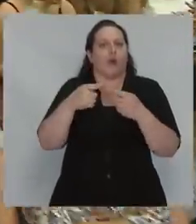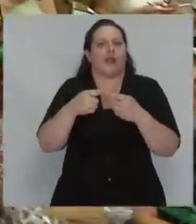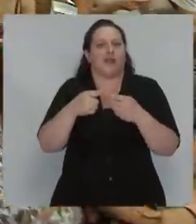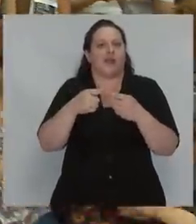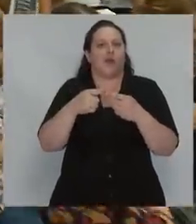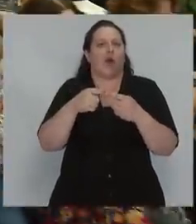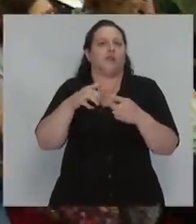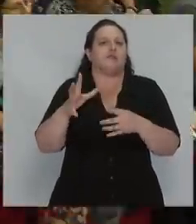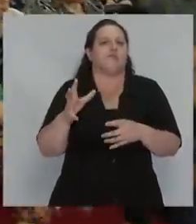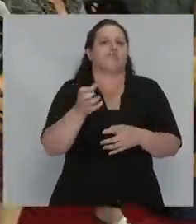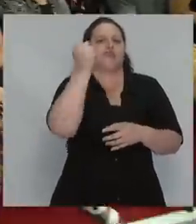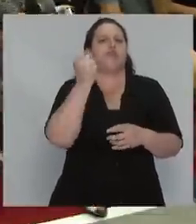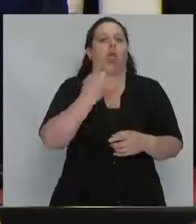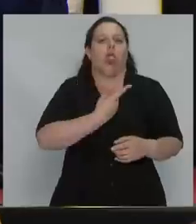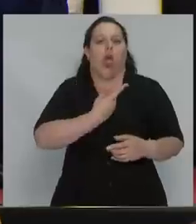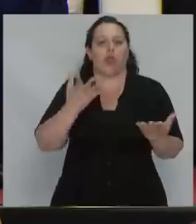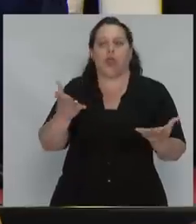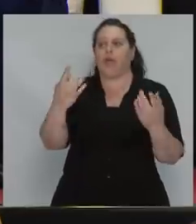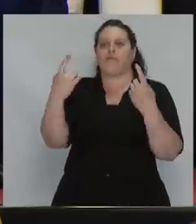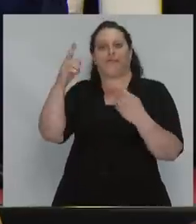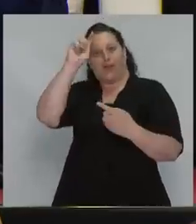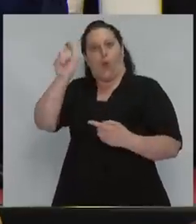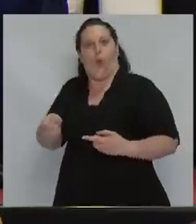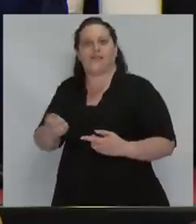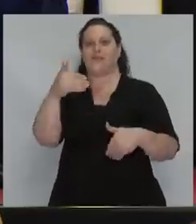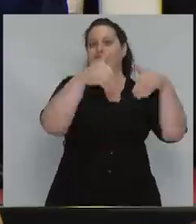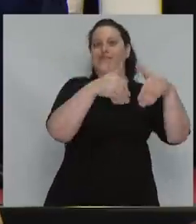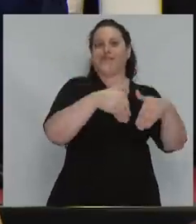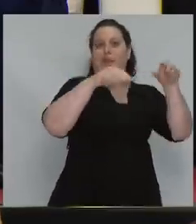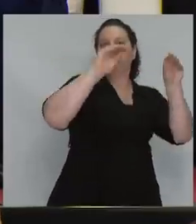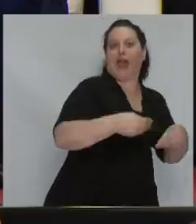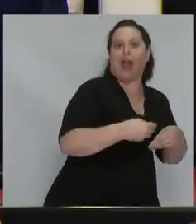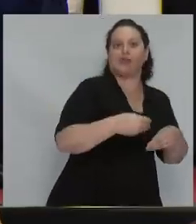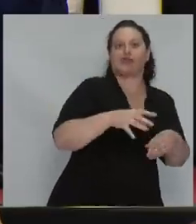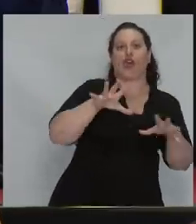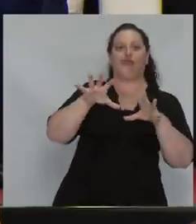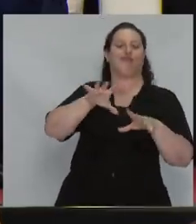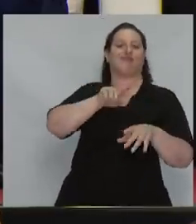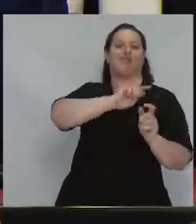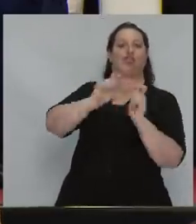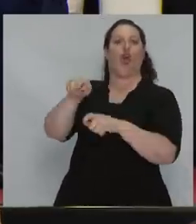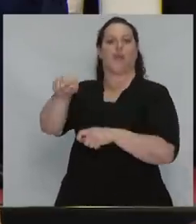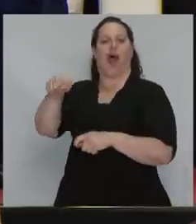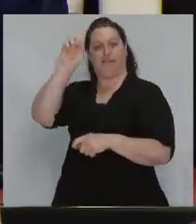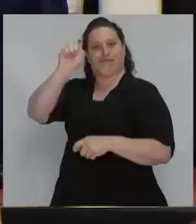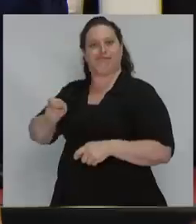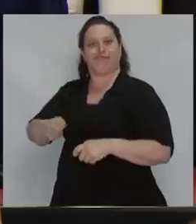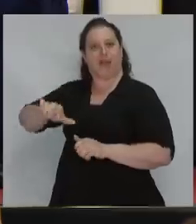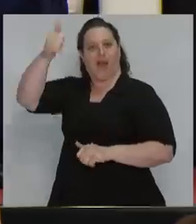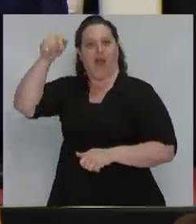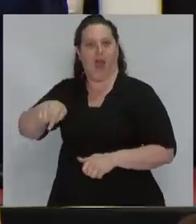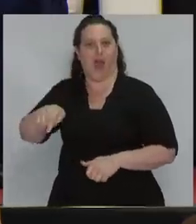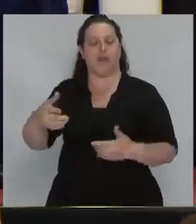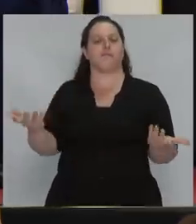en los tribunales lo que ya no son capaces de ganar en las urnas. Creo que hay un elemento que para mí es esencial recorriendo la